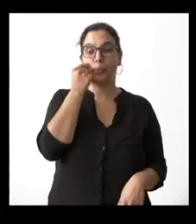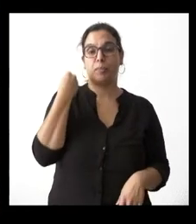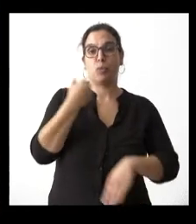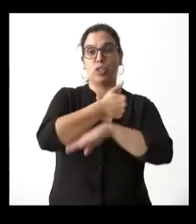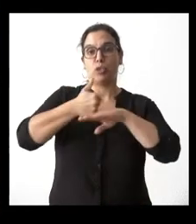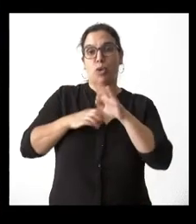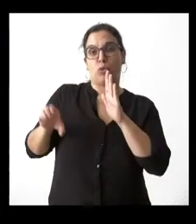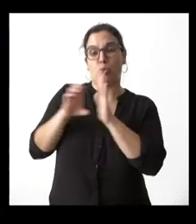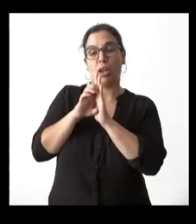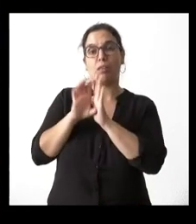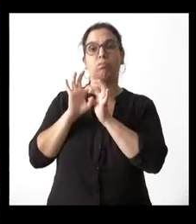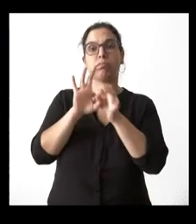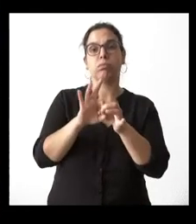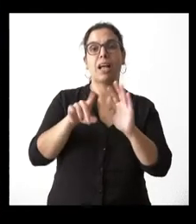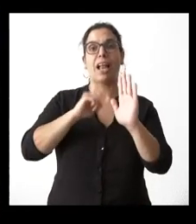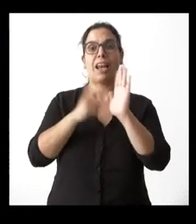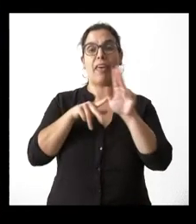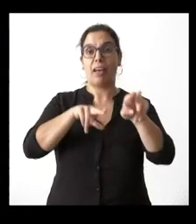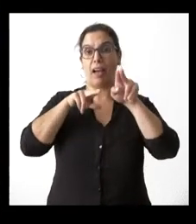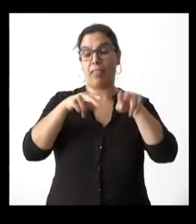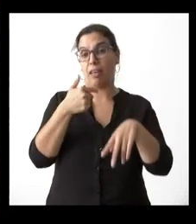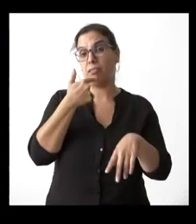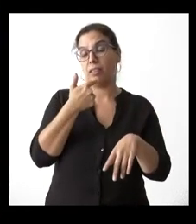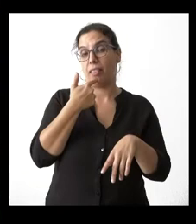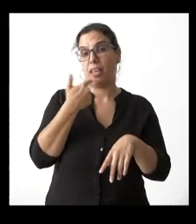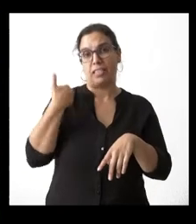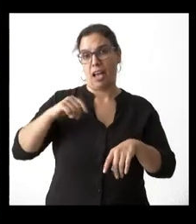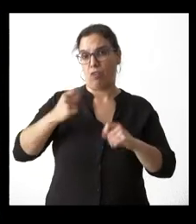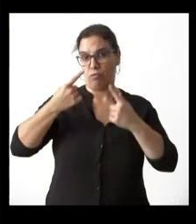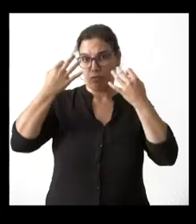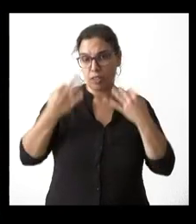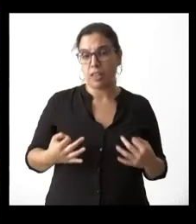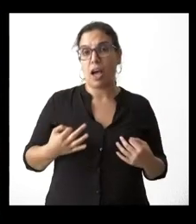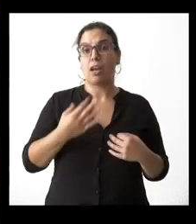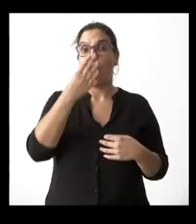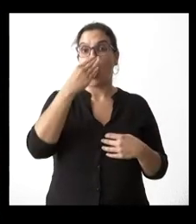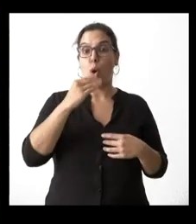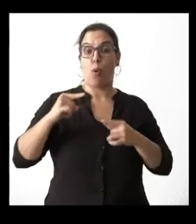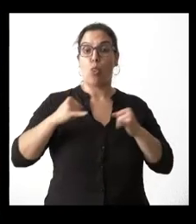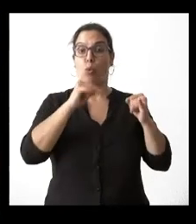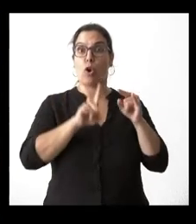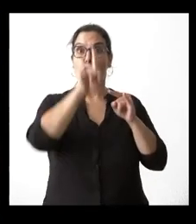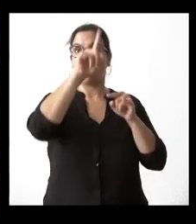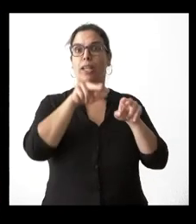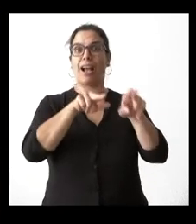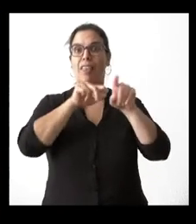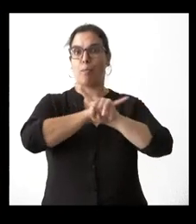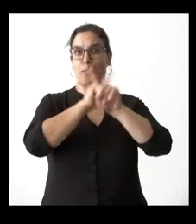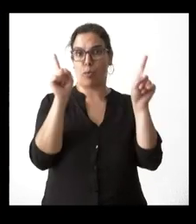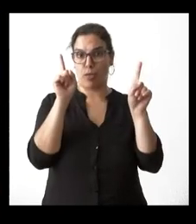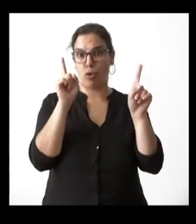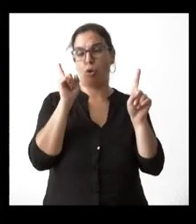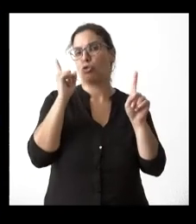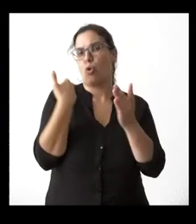Constitucional sobre la ley de caza que prohíbe la caza del lobo al norte del Duero salvo las decisiones